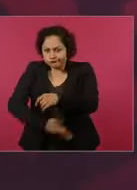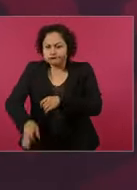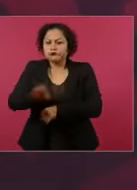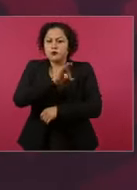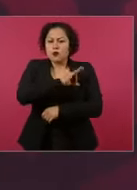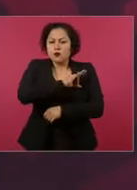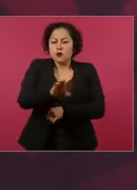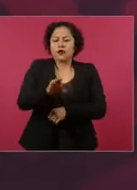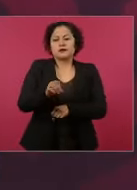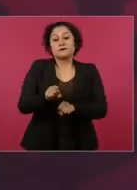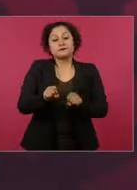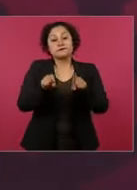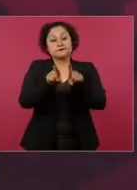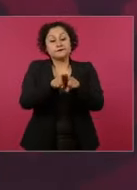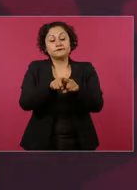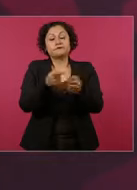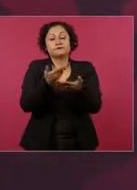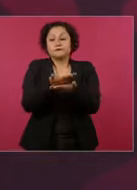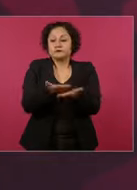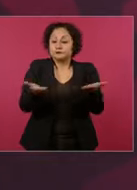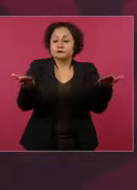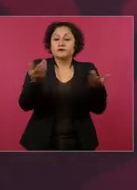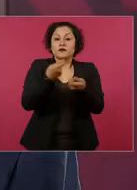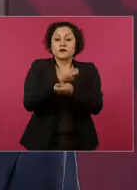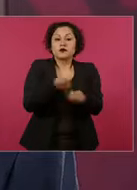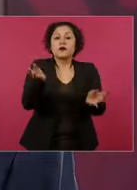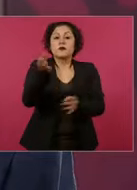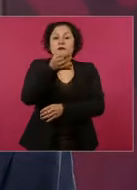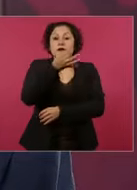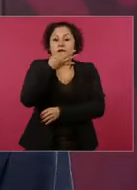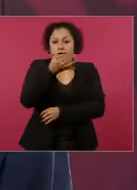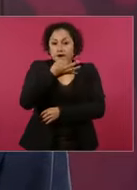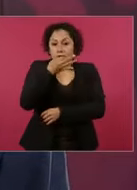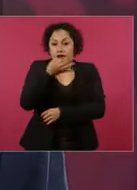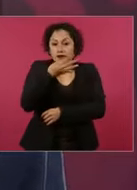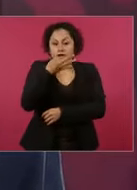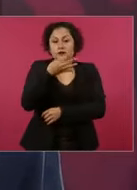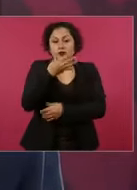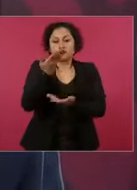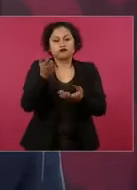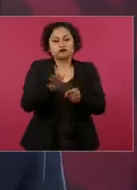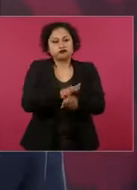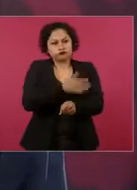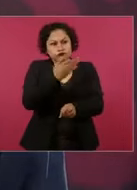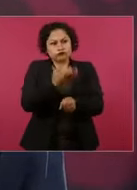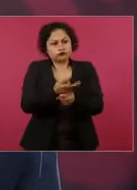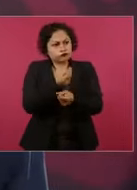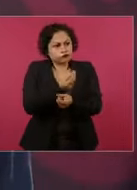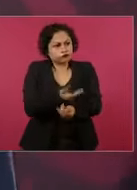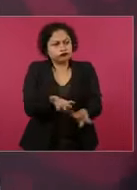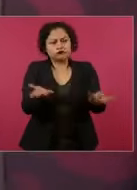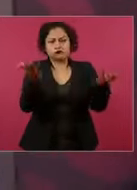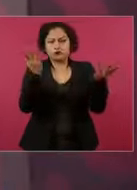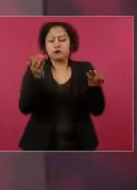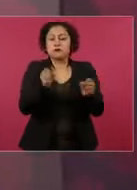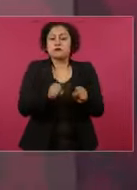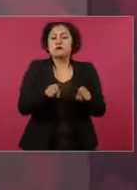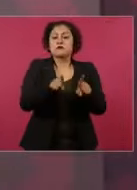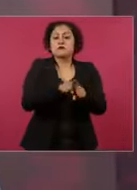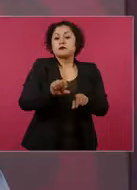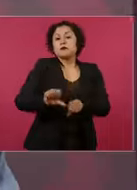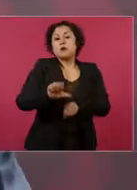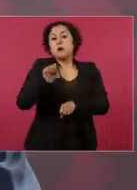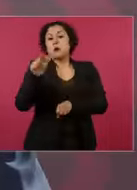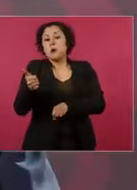que se pueda atender también la gente en hospitales de segundo nivel, de tercer